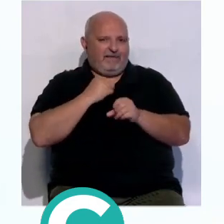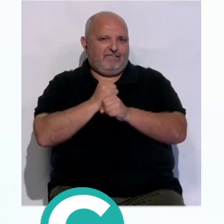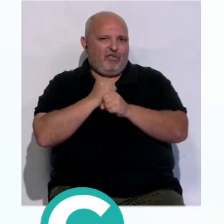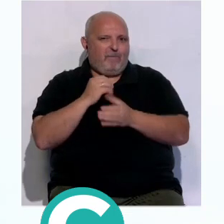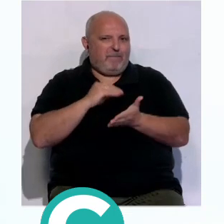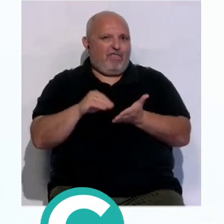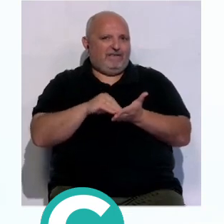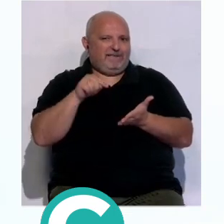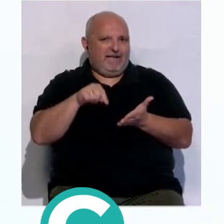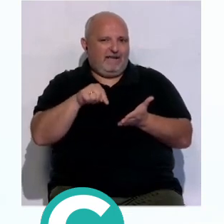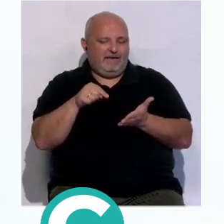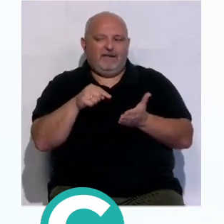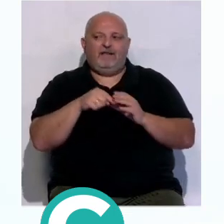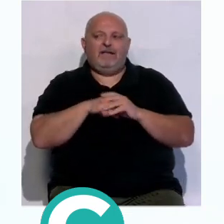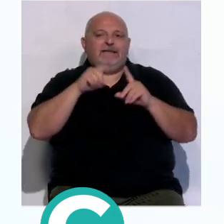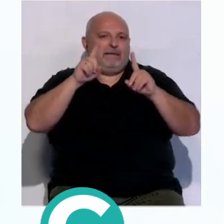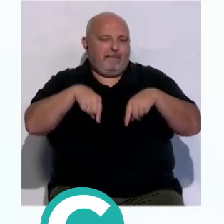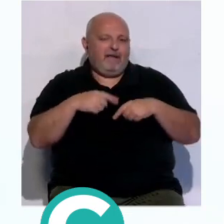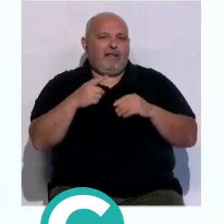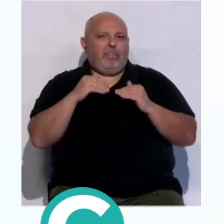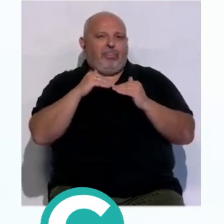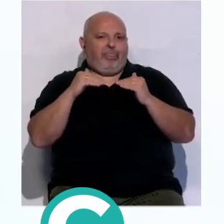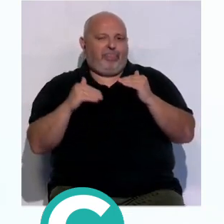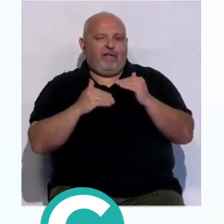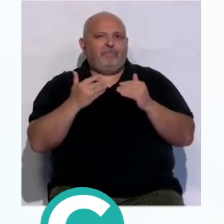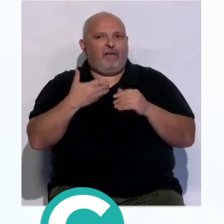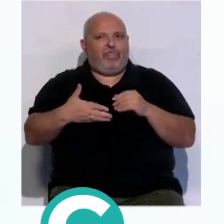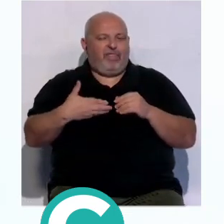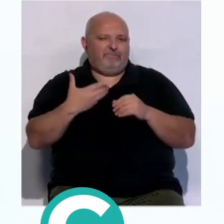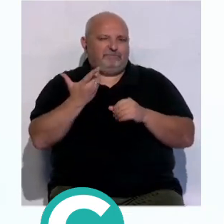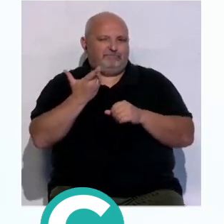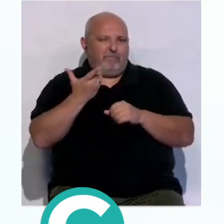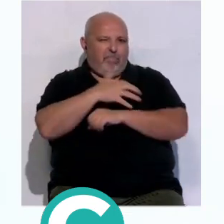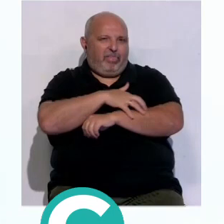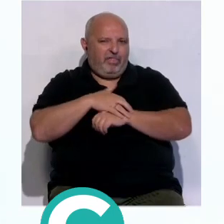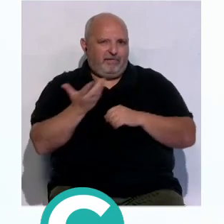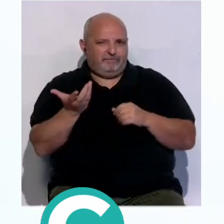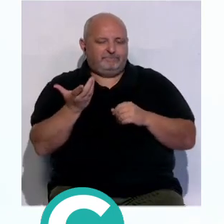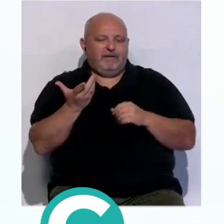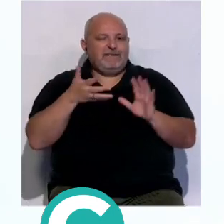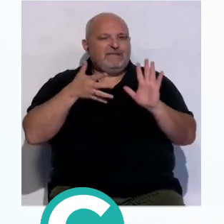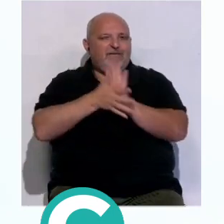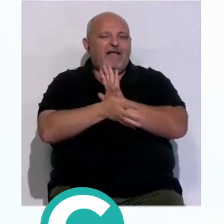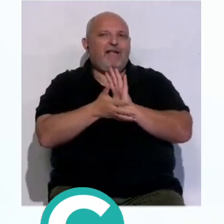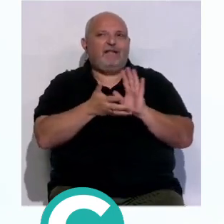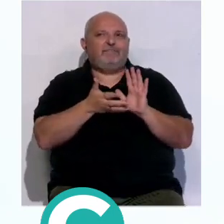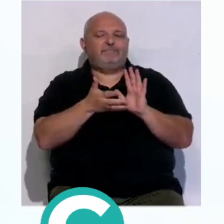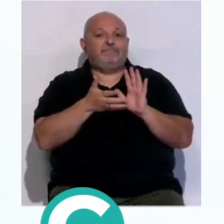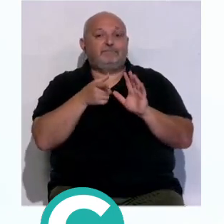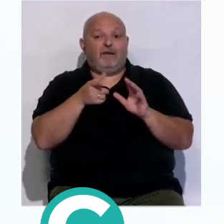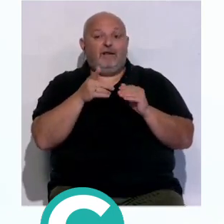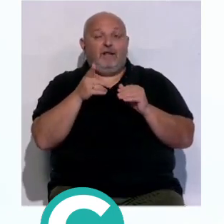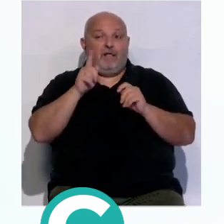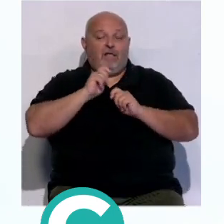la información del periodismo sino que merma el prestigio de los periodismos y consecuentemente esto significa que ese